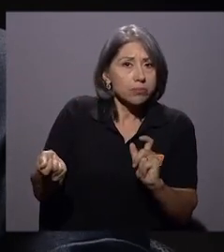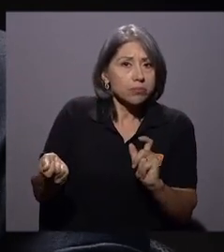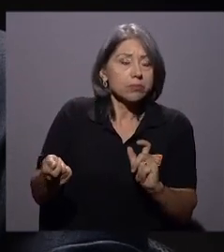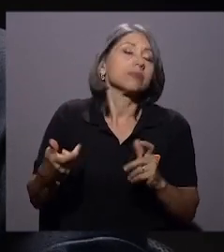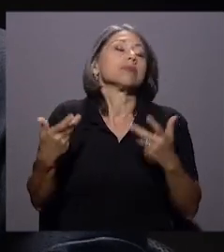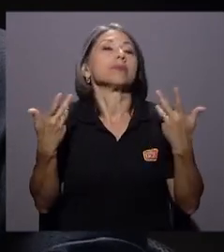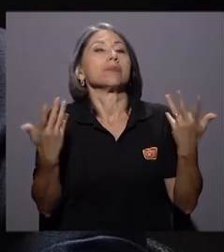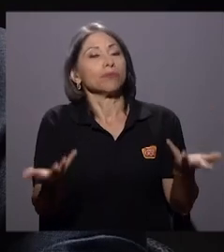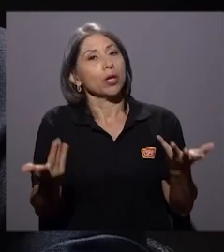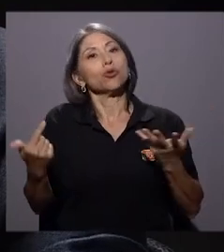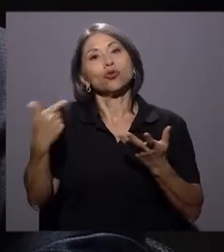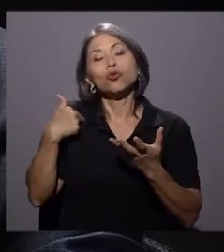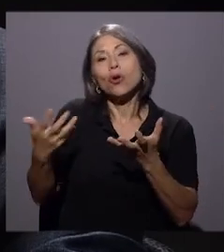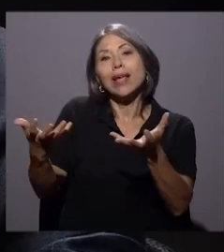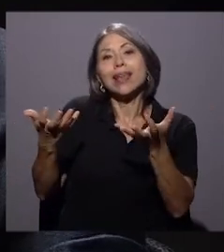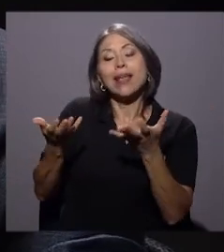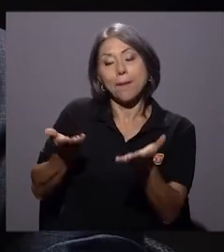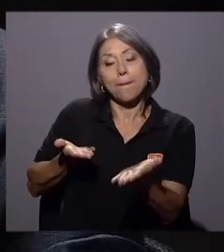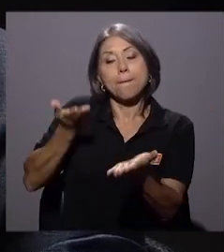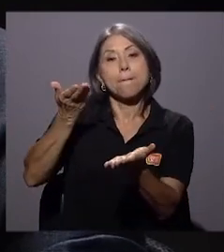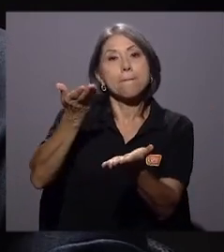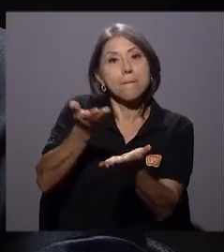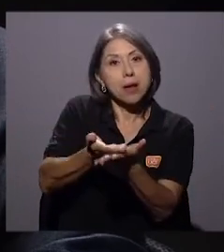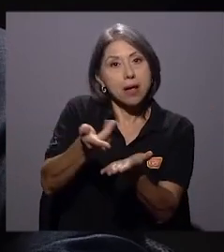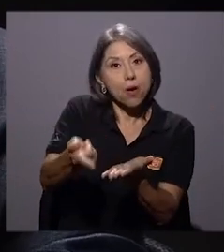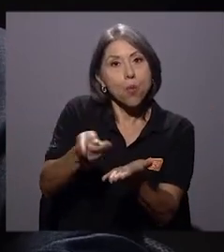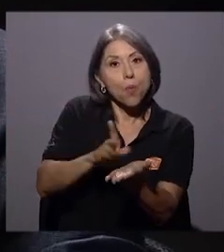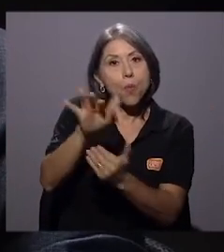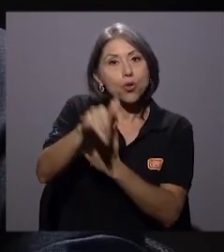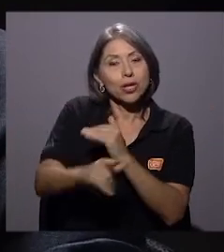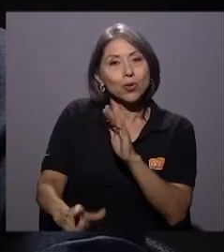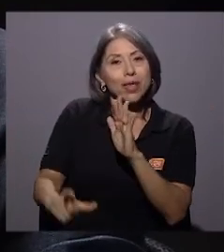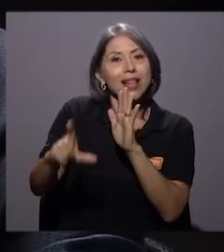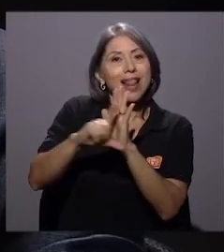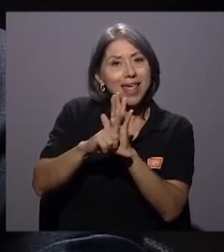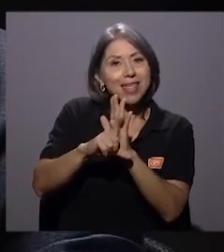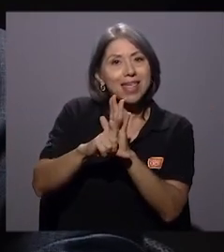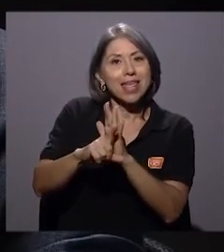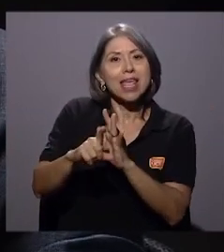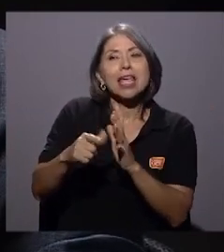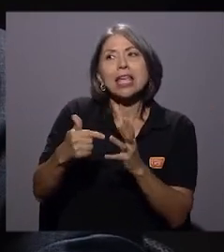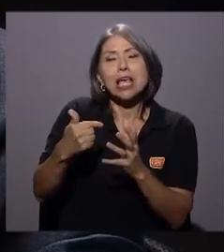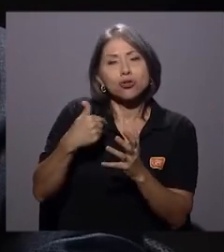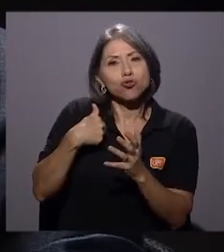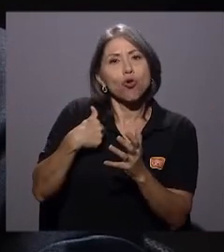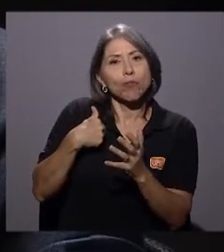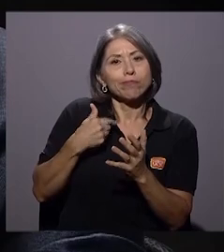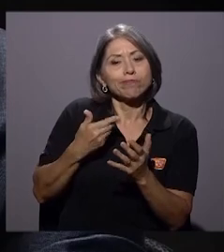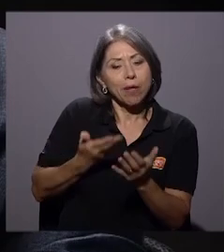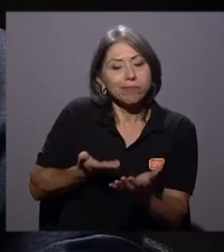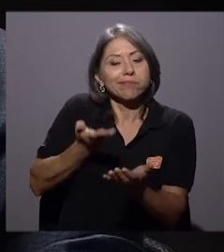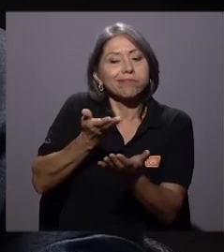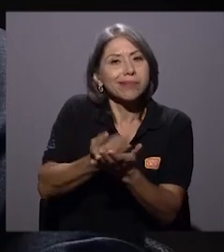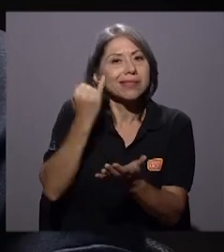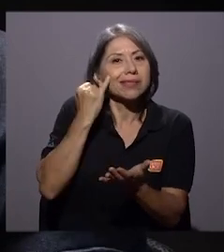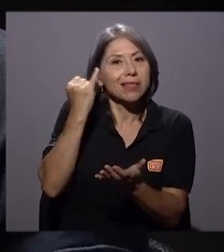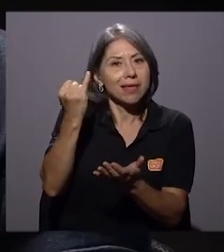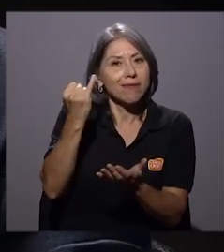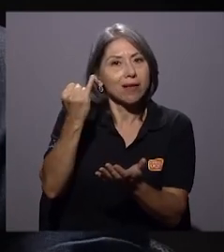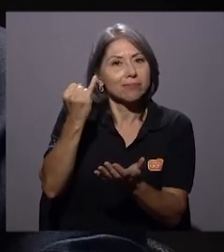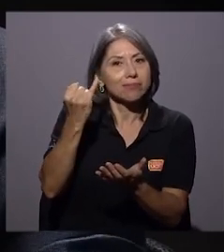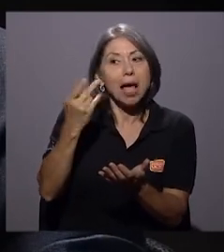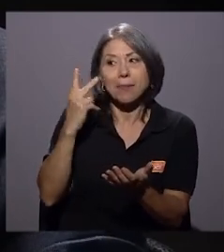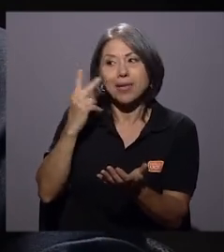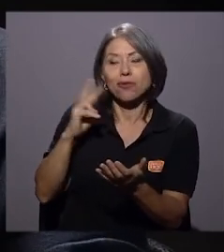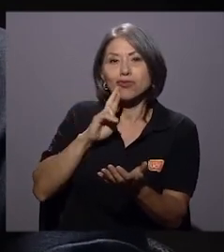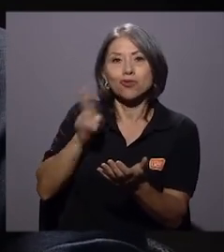precisamente y traer a la mesa un proyecto de ley que me inspiró, después de esos resultados, a presentar una iniciativa para corregir